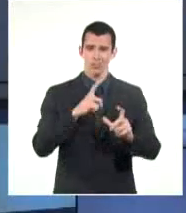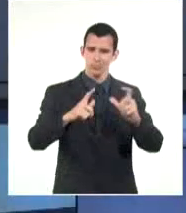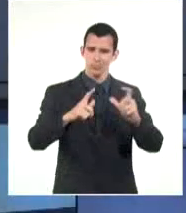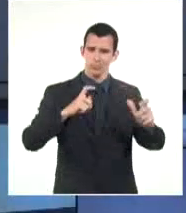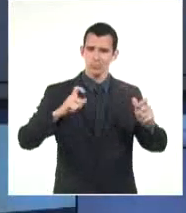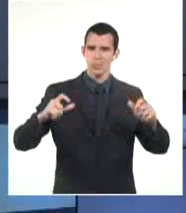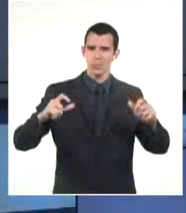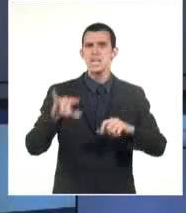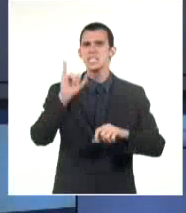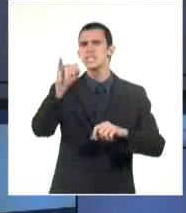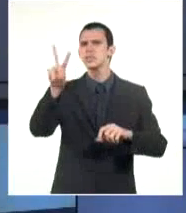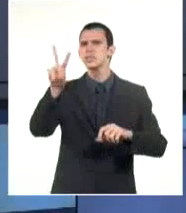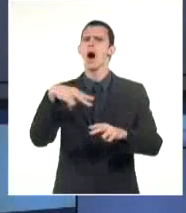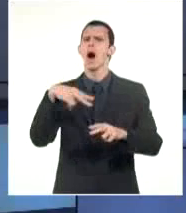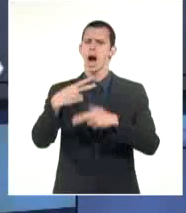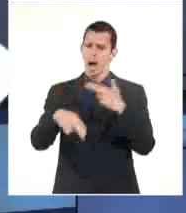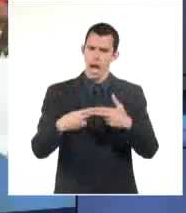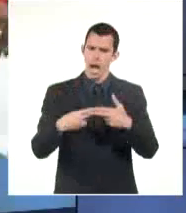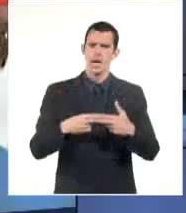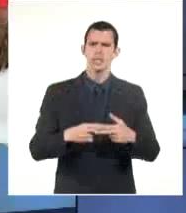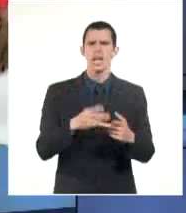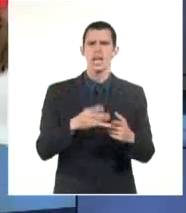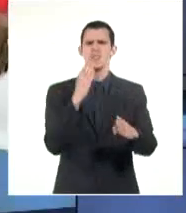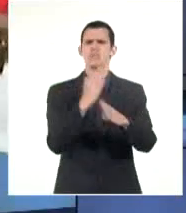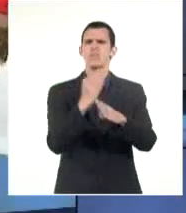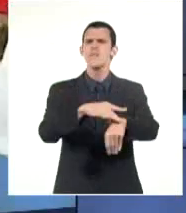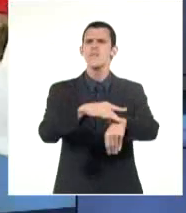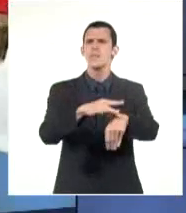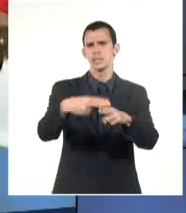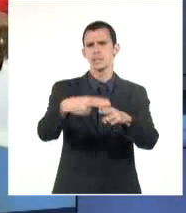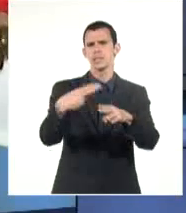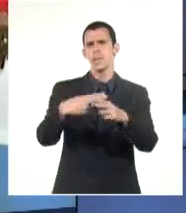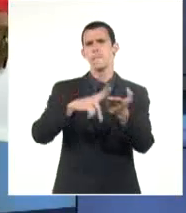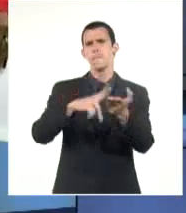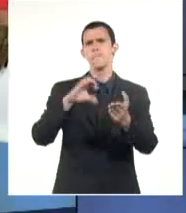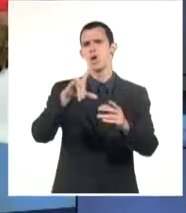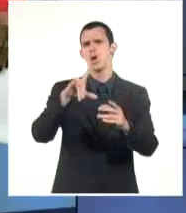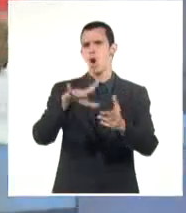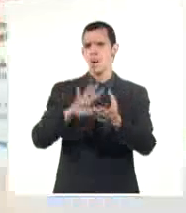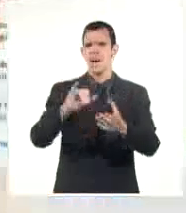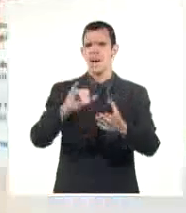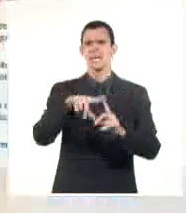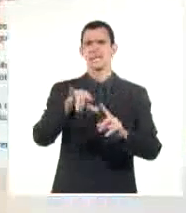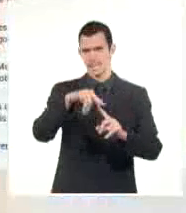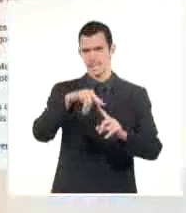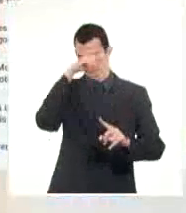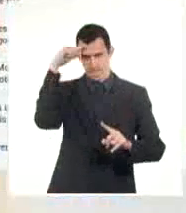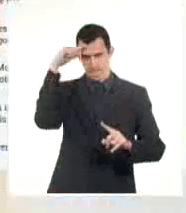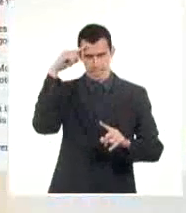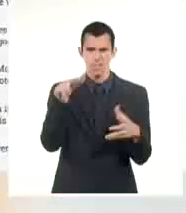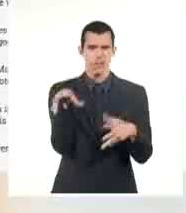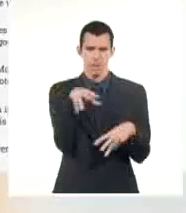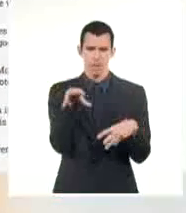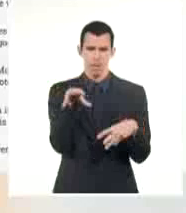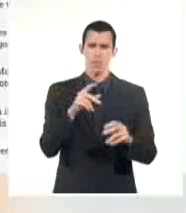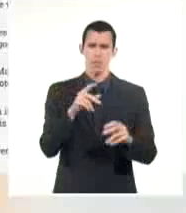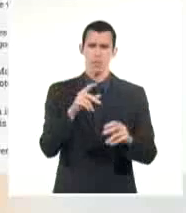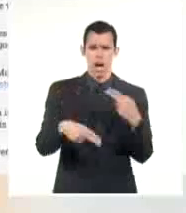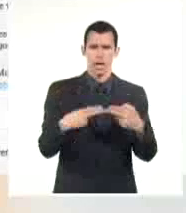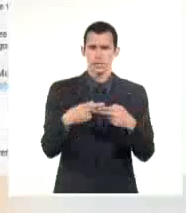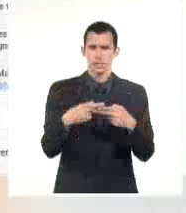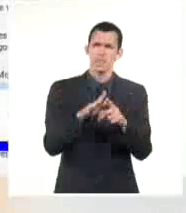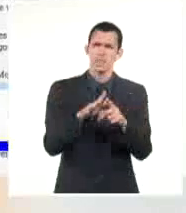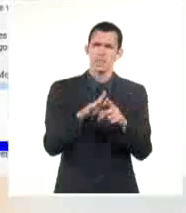-melítica oral comenzará el próximo lunes 27 de febrero de forma simultánea. La primera etapa, que finaliza el 4 de